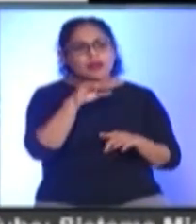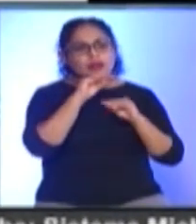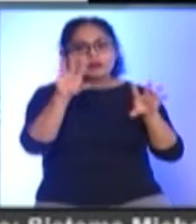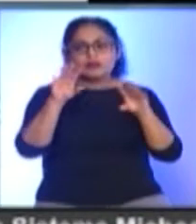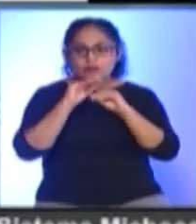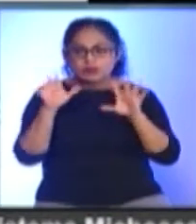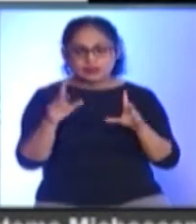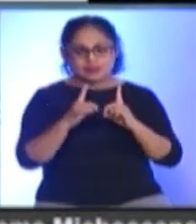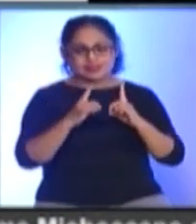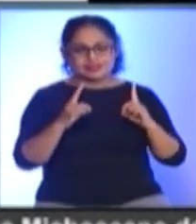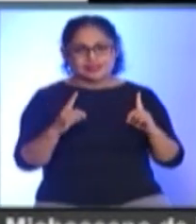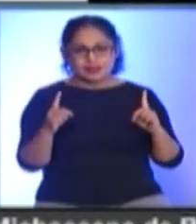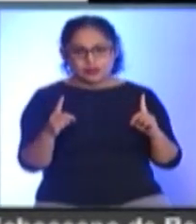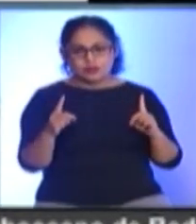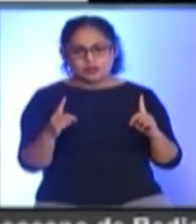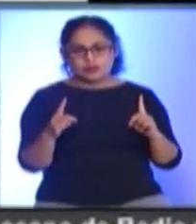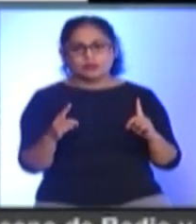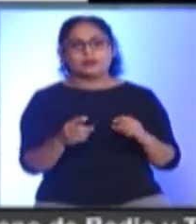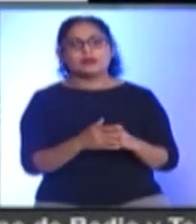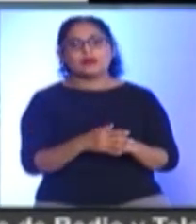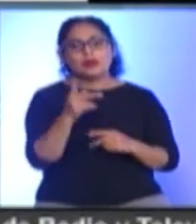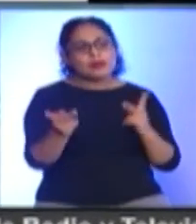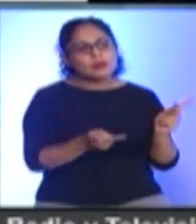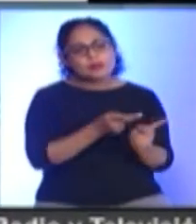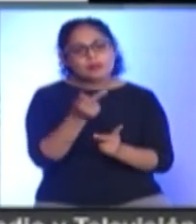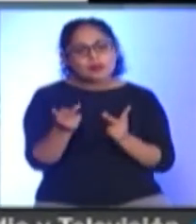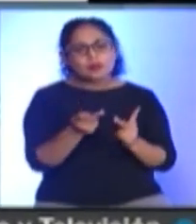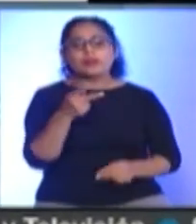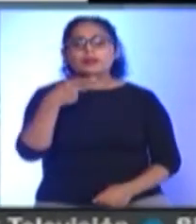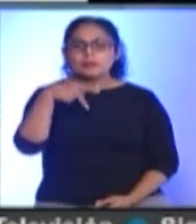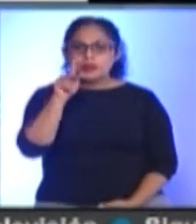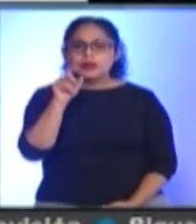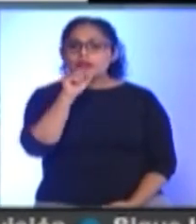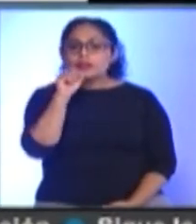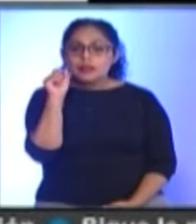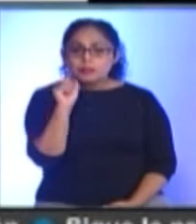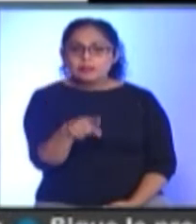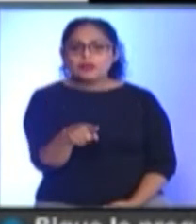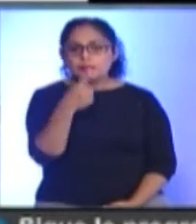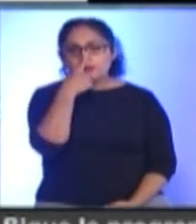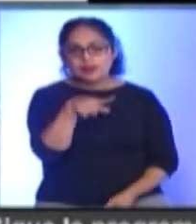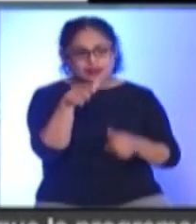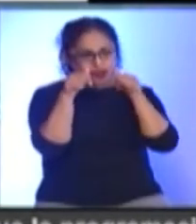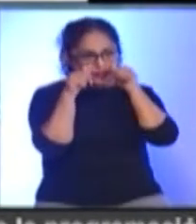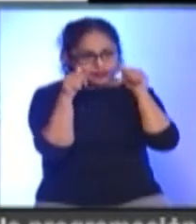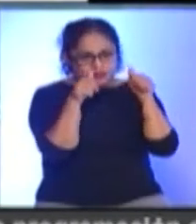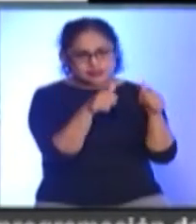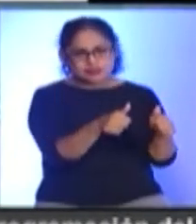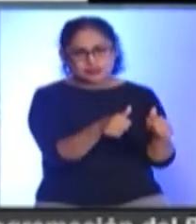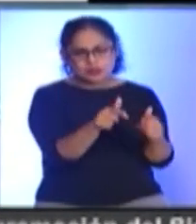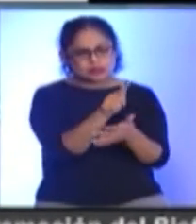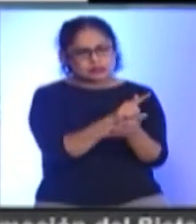Al desarrollo De la consulta Pero también A la atención Con acciones Muy